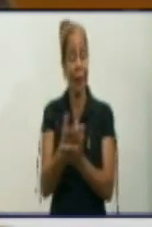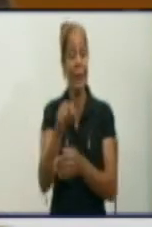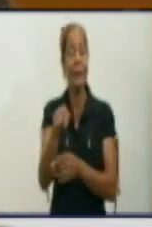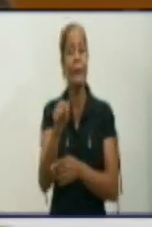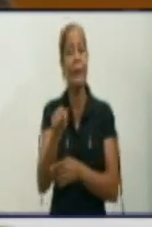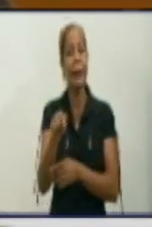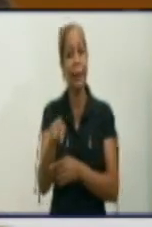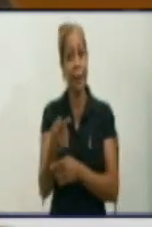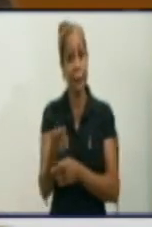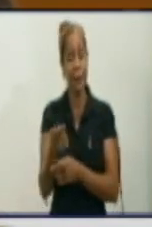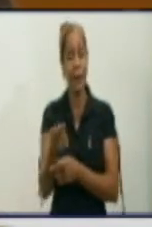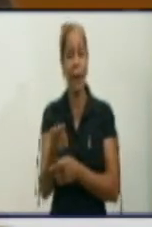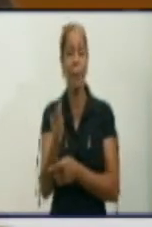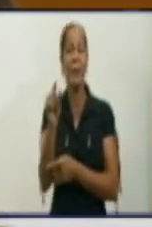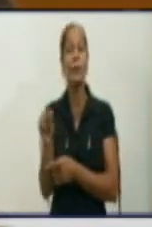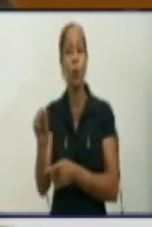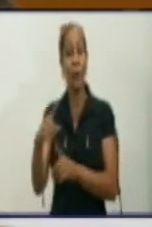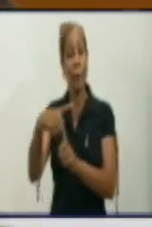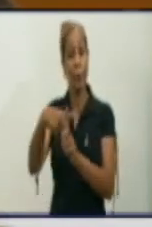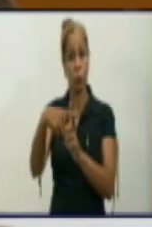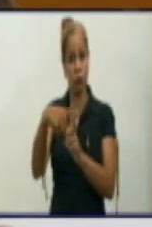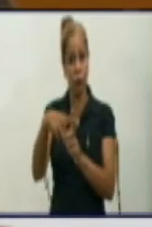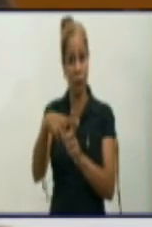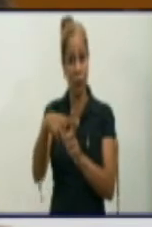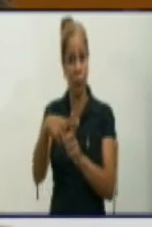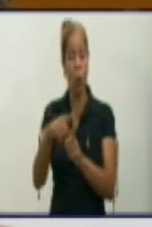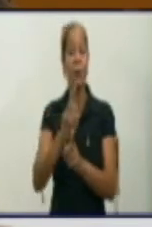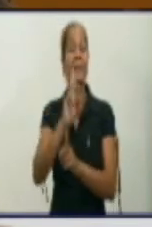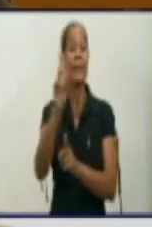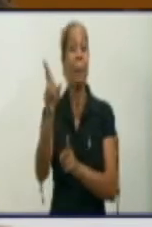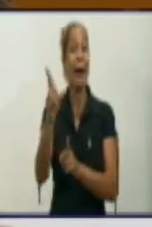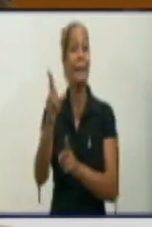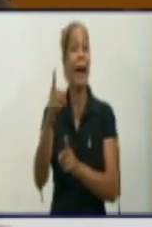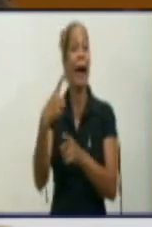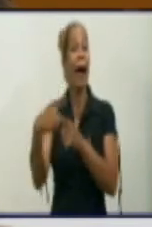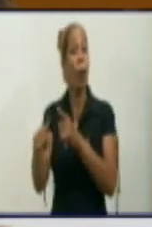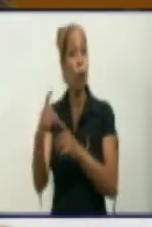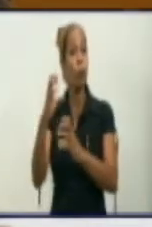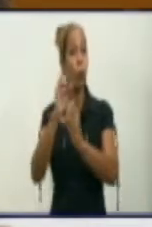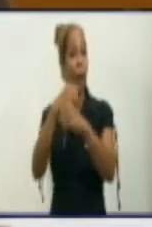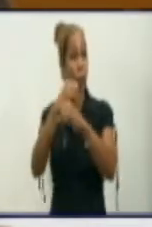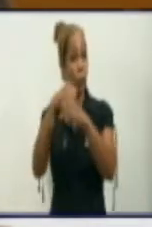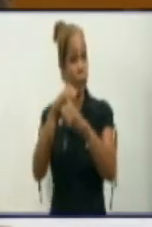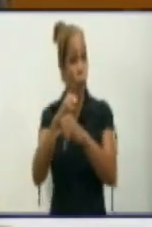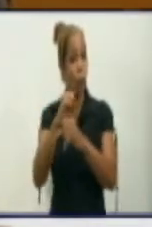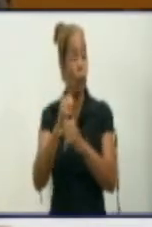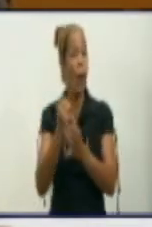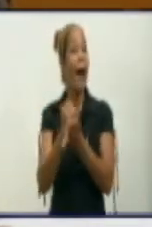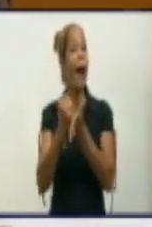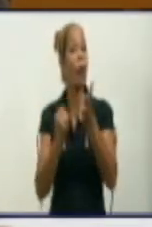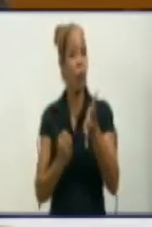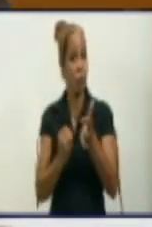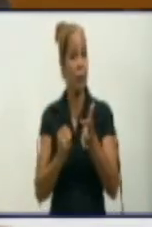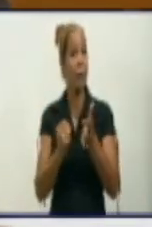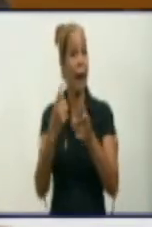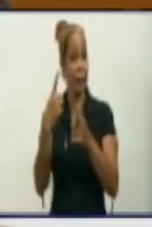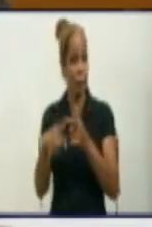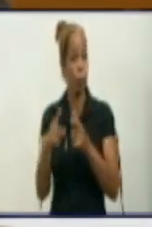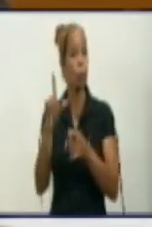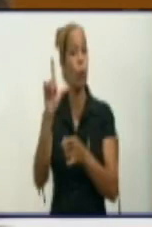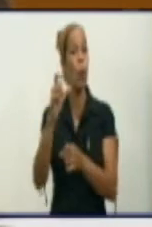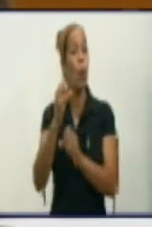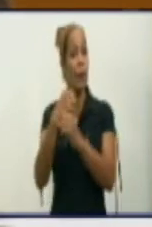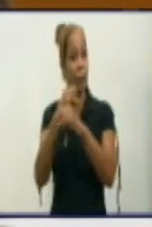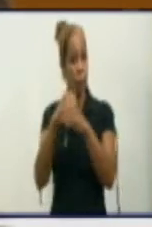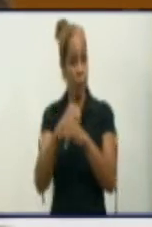casos que dan positivo, se mandan a confirmar al laboratorio de Santiago de Cuba. Eso es lo que significa la fase de prueba técnica. Están